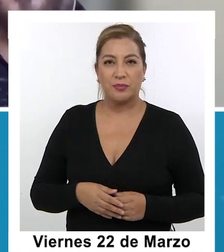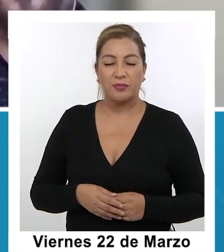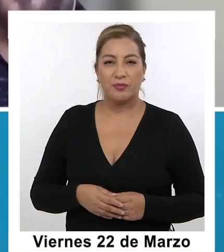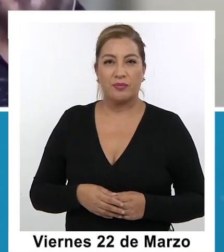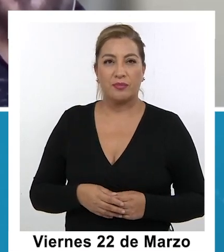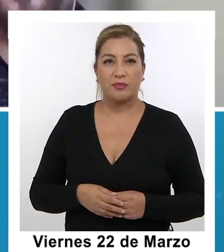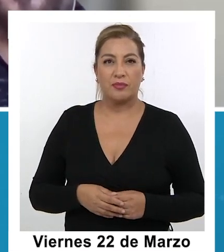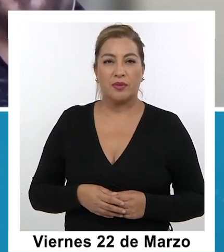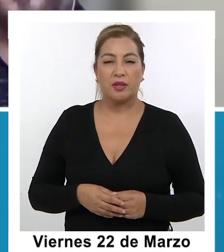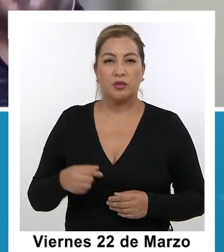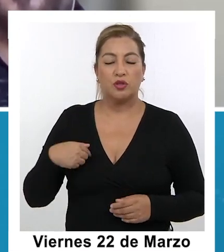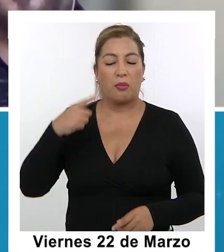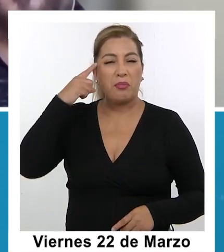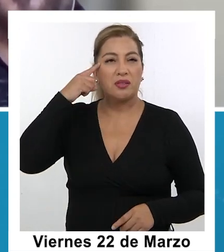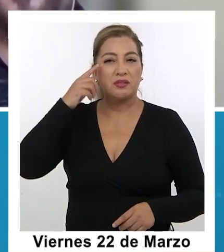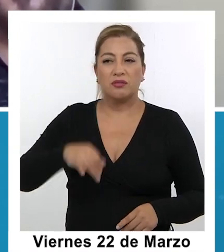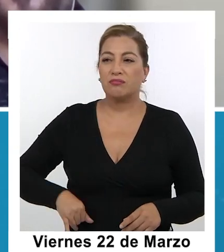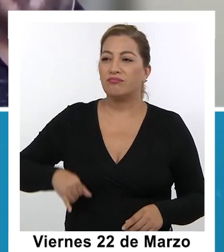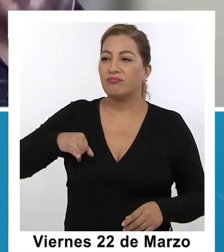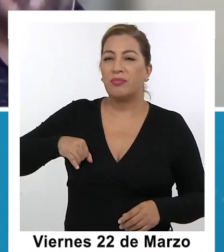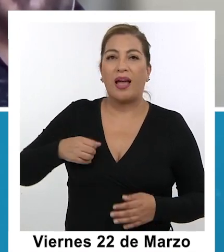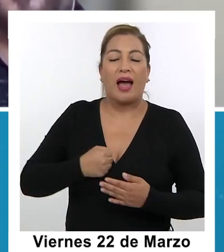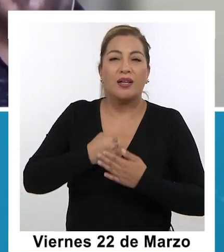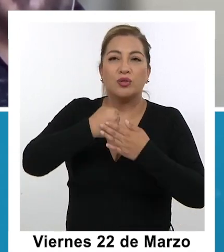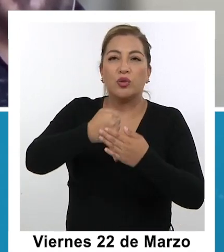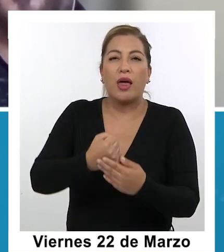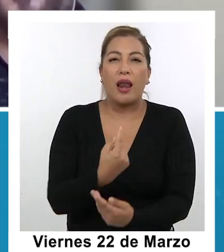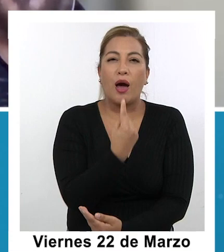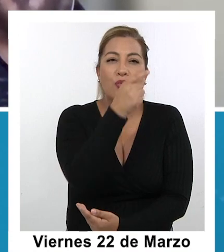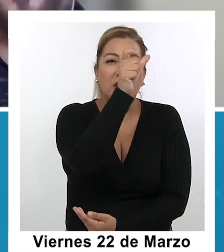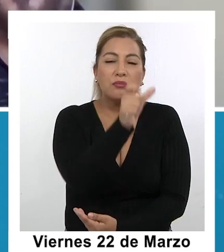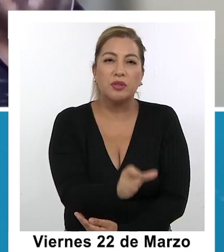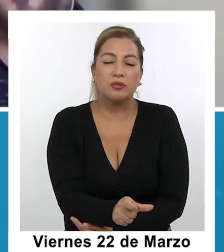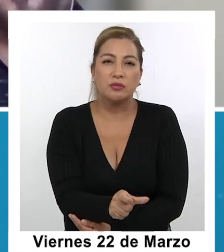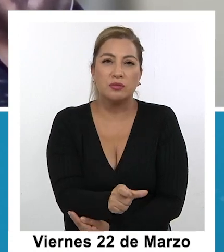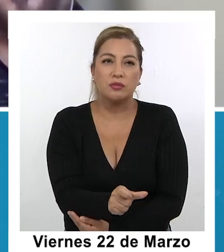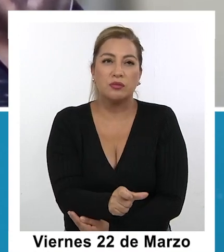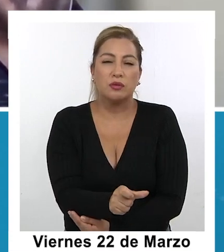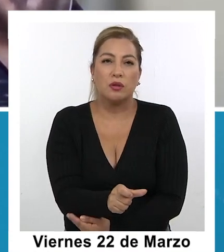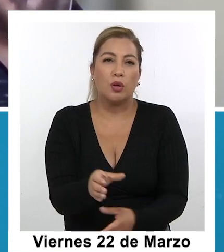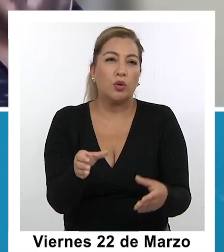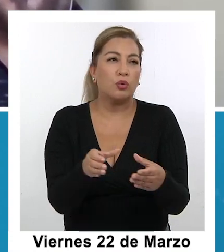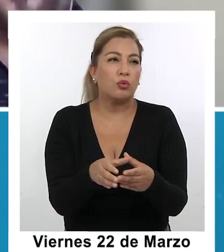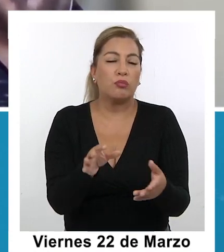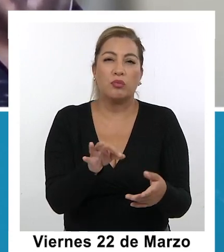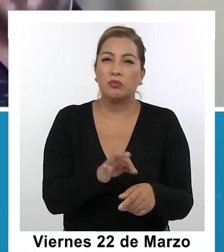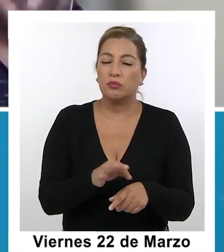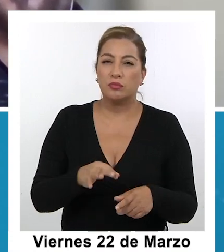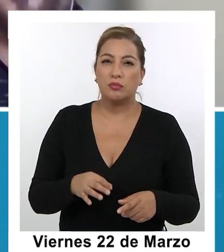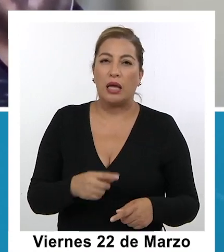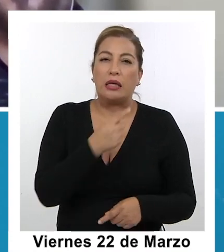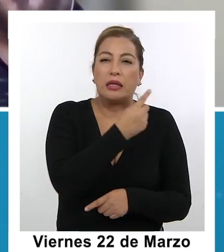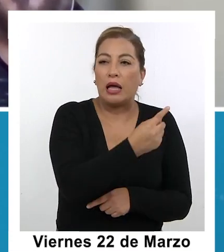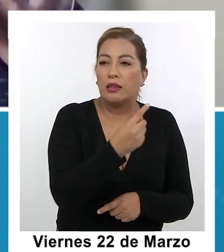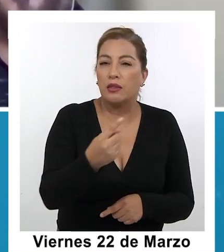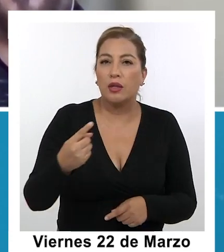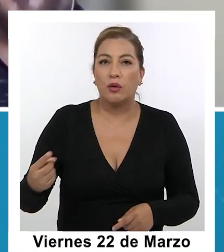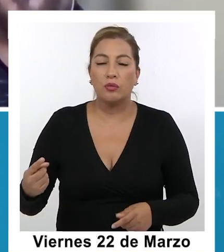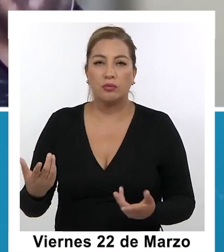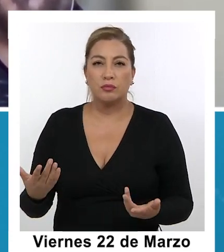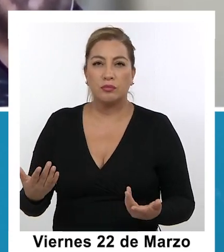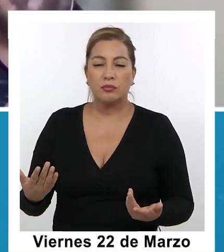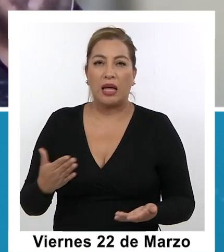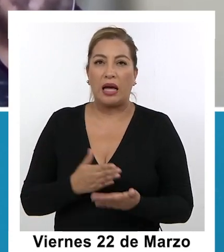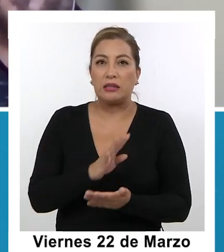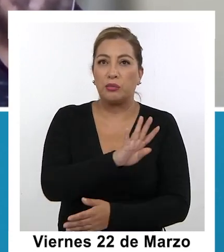que la satisfacción de impactar, no solamente a una persona, como puede ser los equipos médicos, no es verdad que están en uno a uno, un impacto a cuarenta y